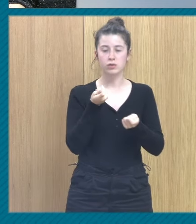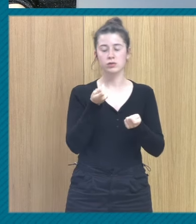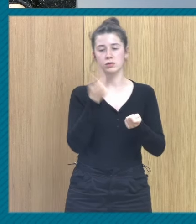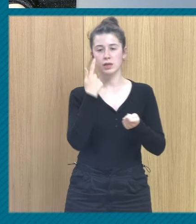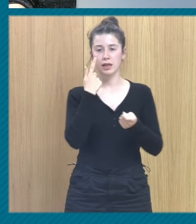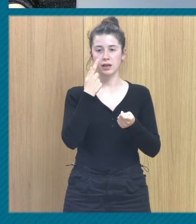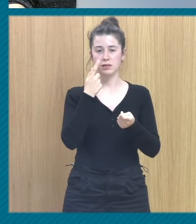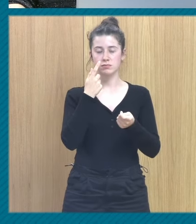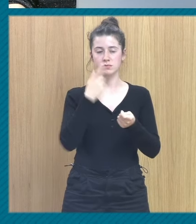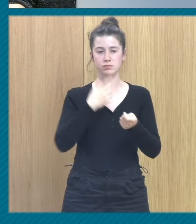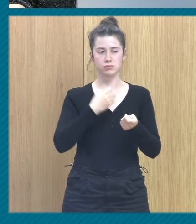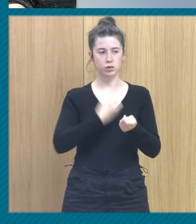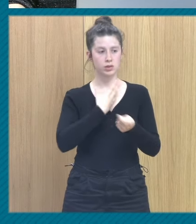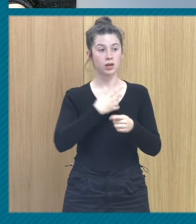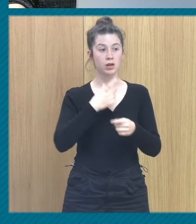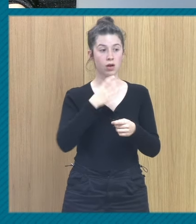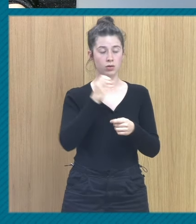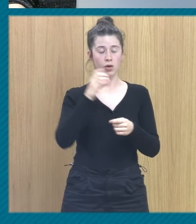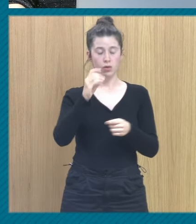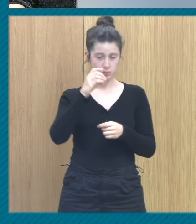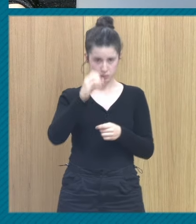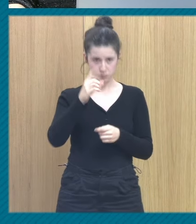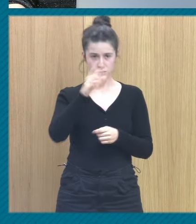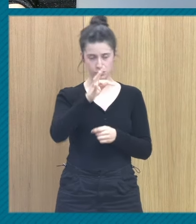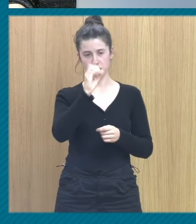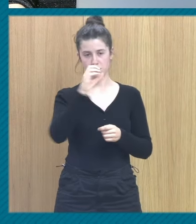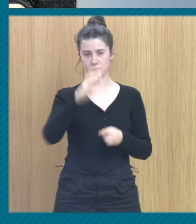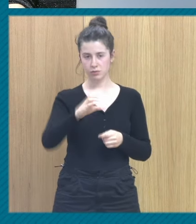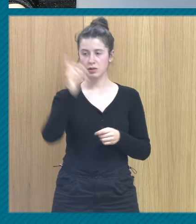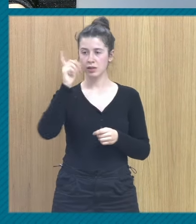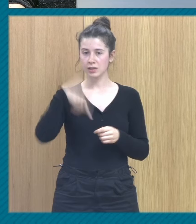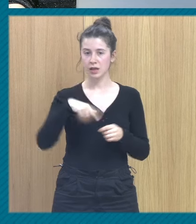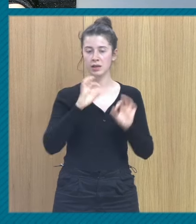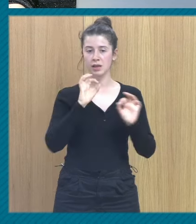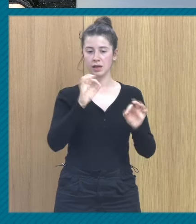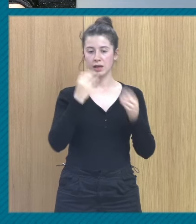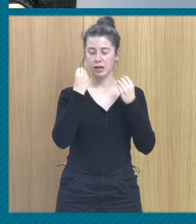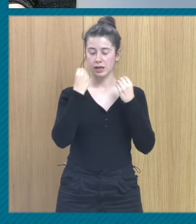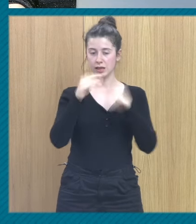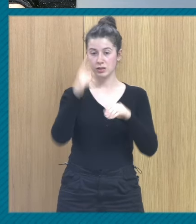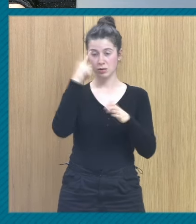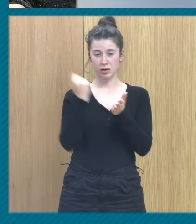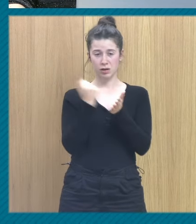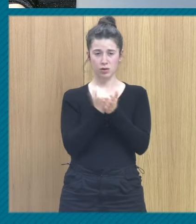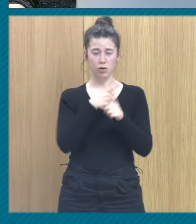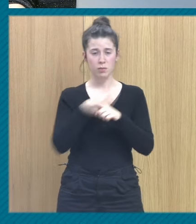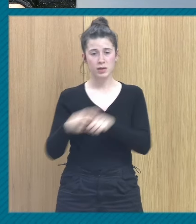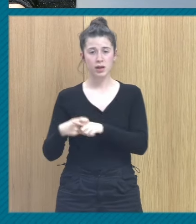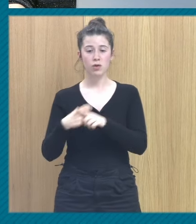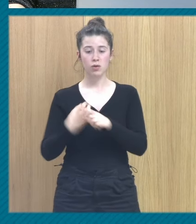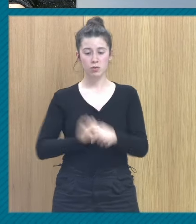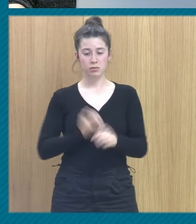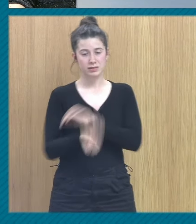obsesivo-compulsivos también como sintomatología propia muchas veces de personas con historias de trauma complejo que te aparece la anestesia